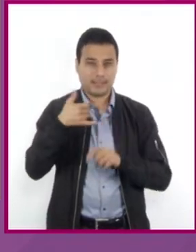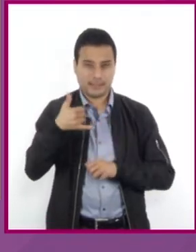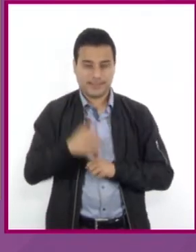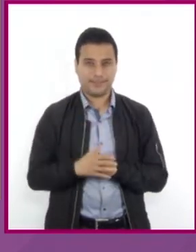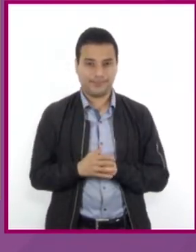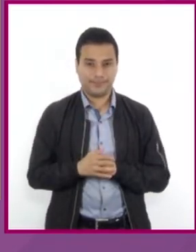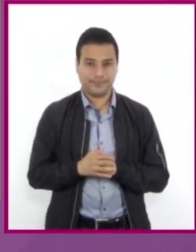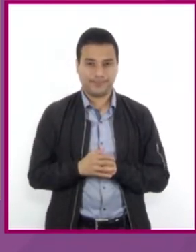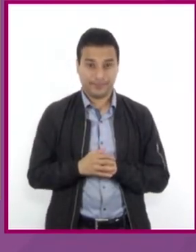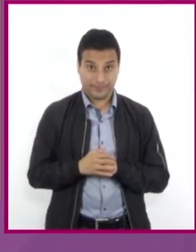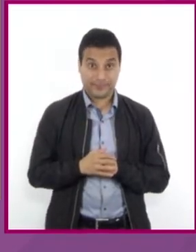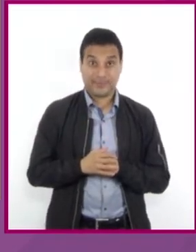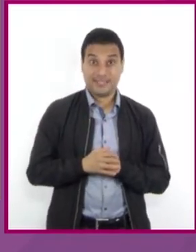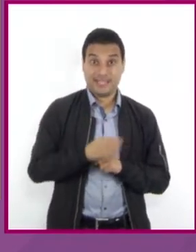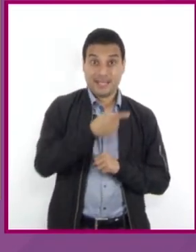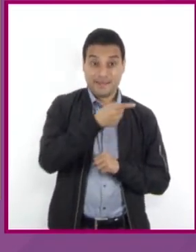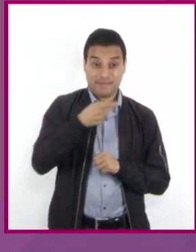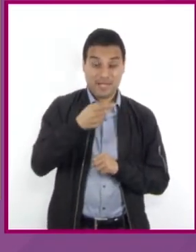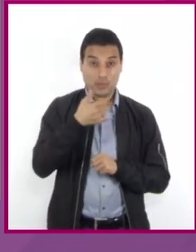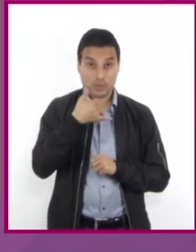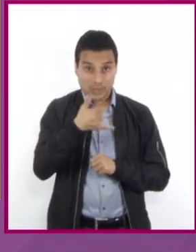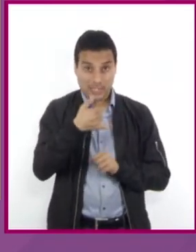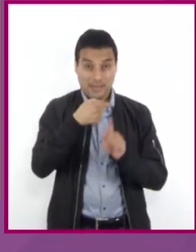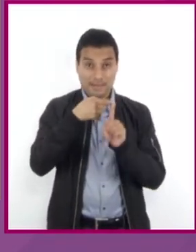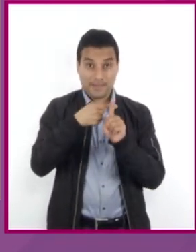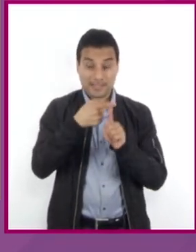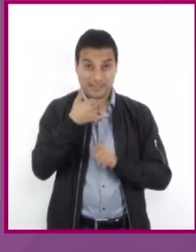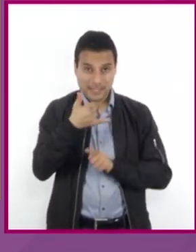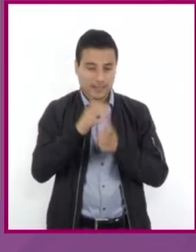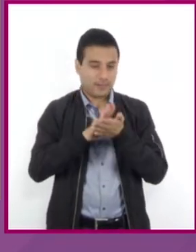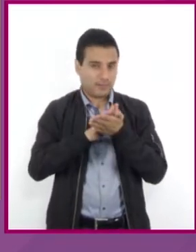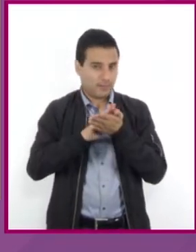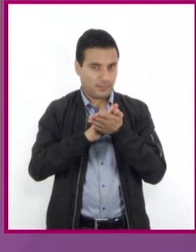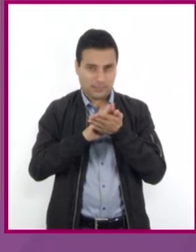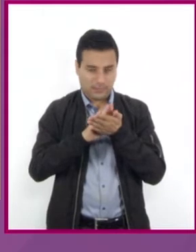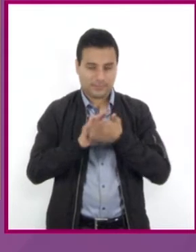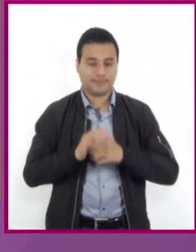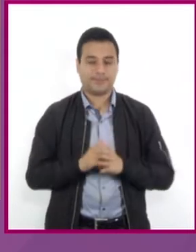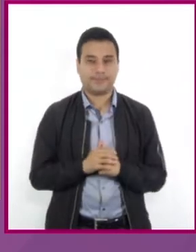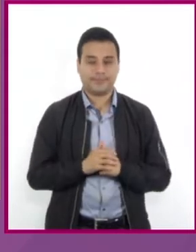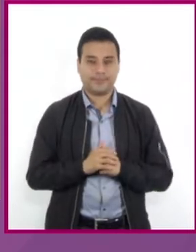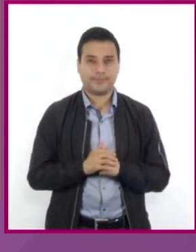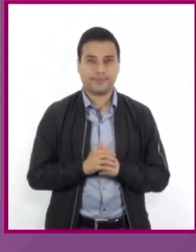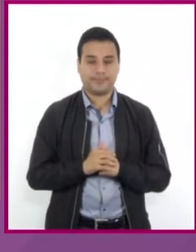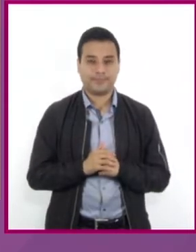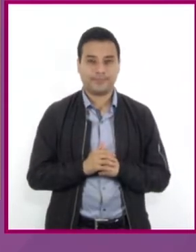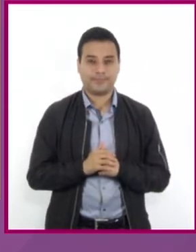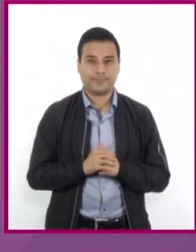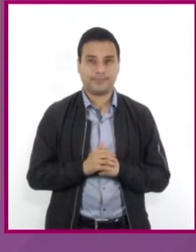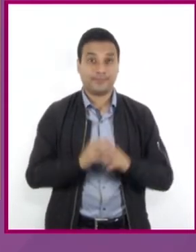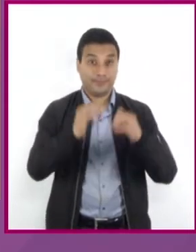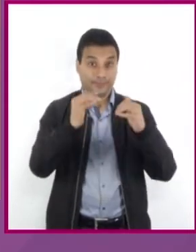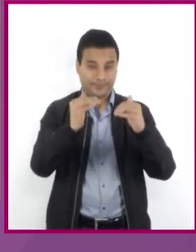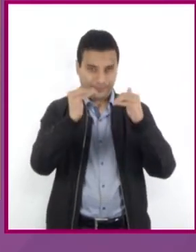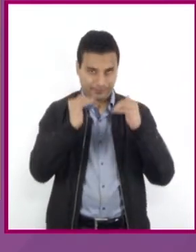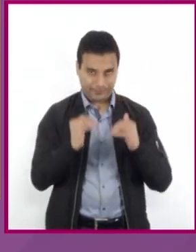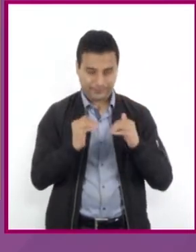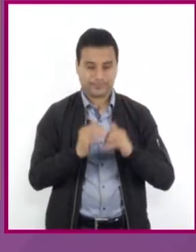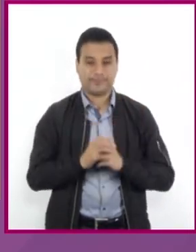Cancelamos el Y negativo con el Y positivo del miembro izquierdo de la ecuación. La ecuación queda